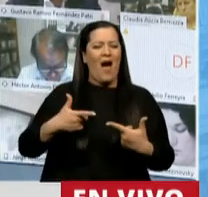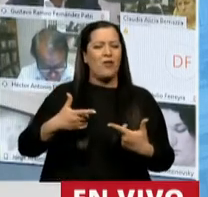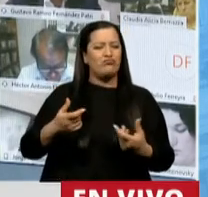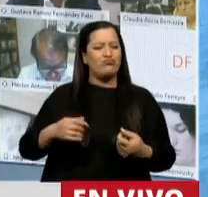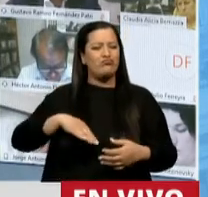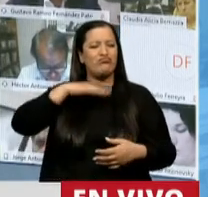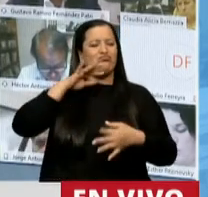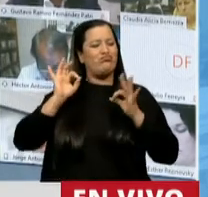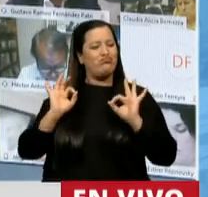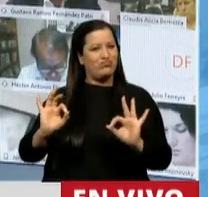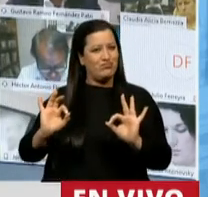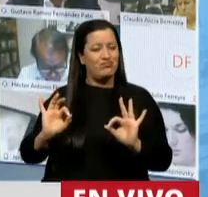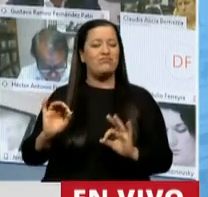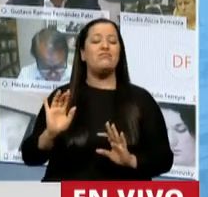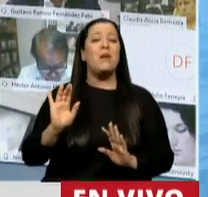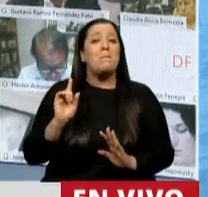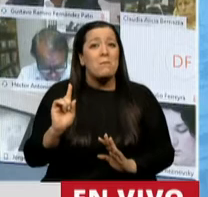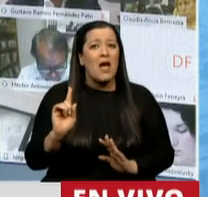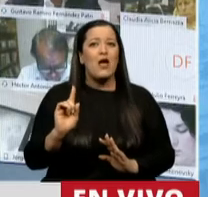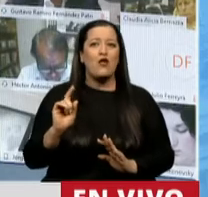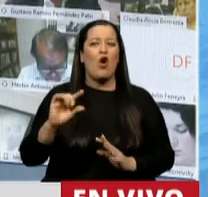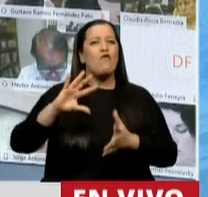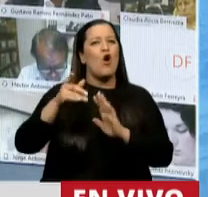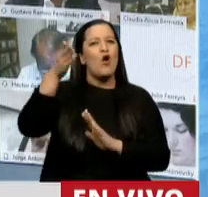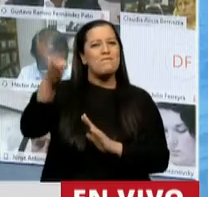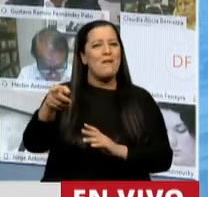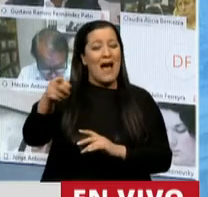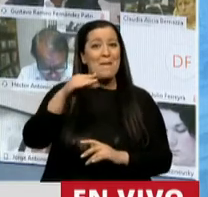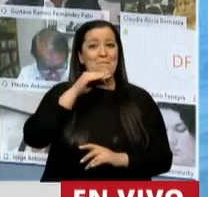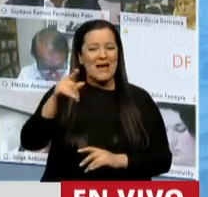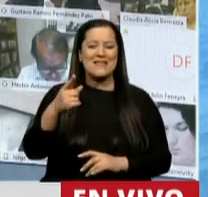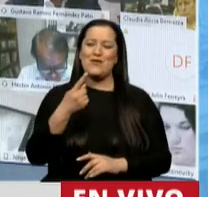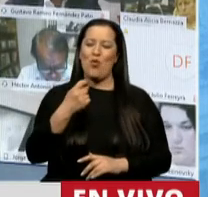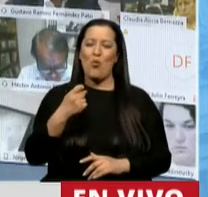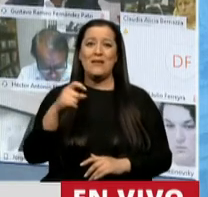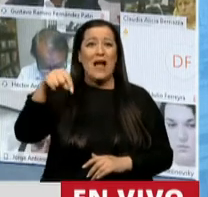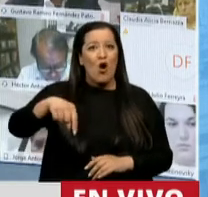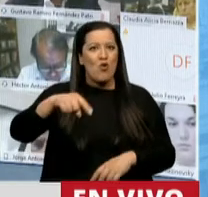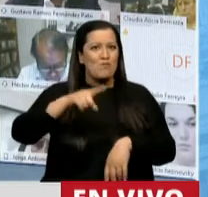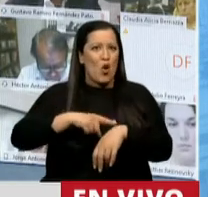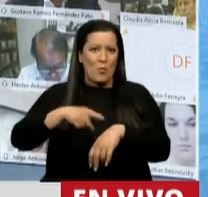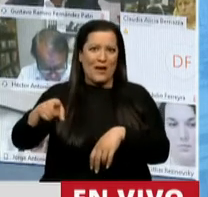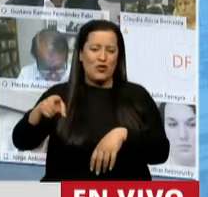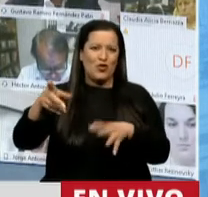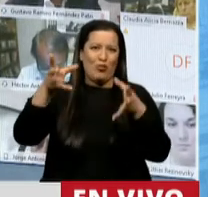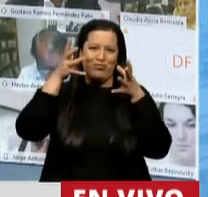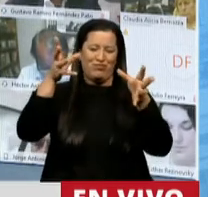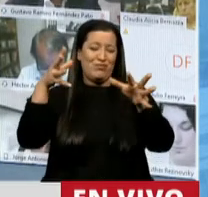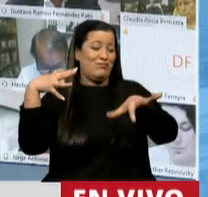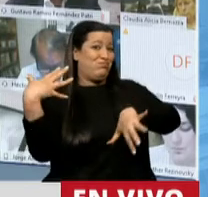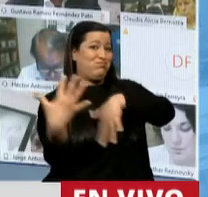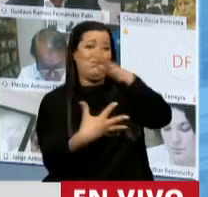qué, pero de alguna manera creo que supo interpretar que estábamos en presencia de un gran escándalo.